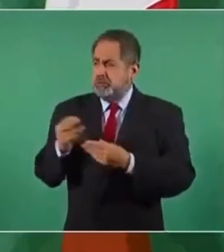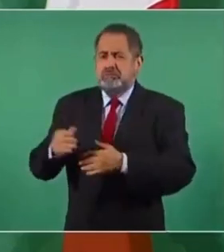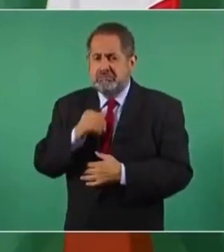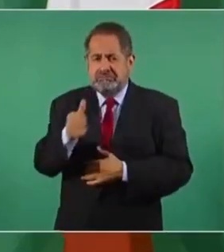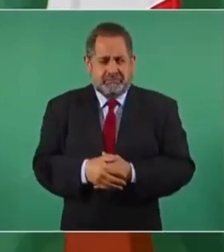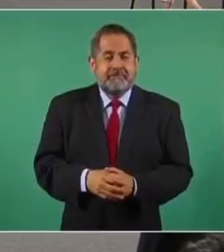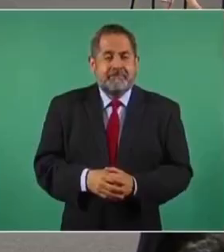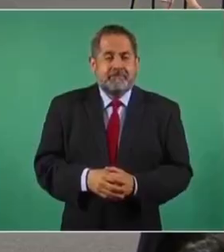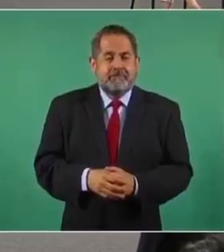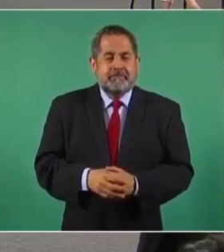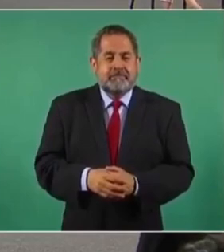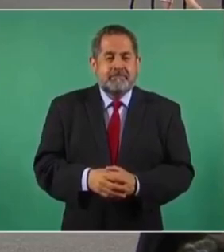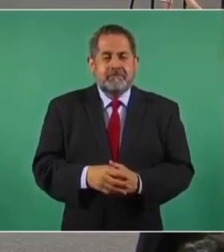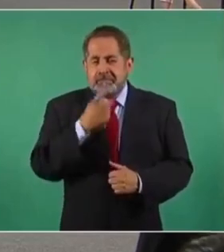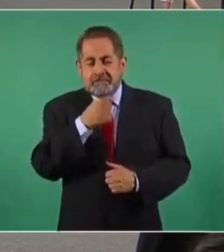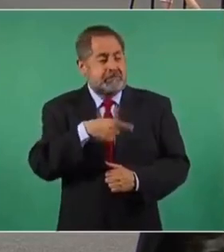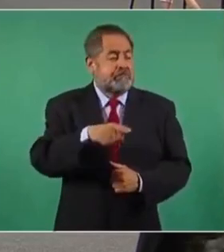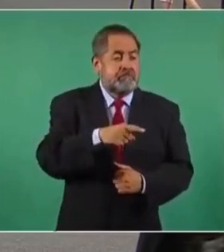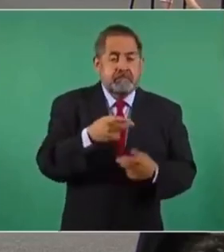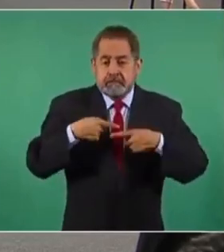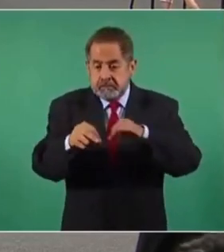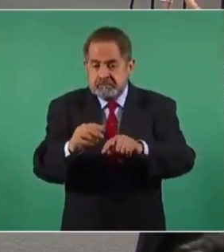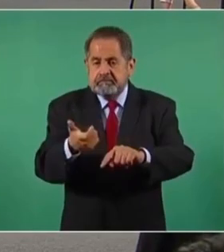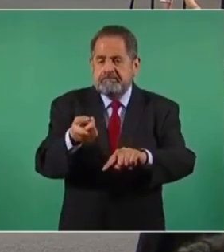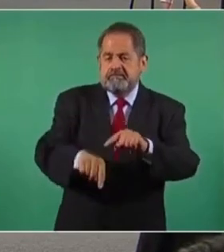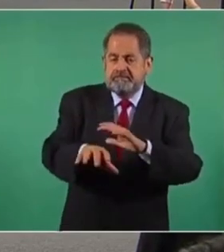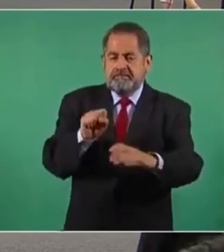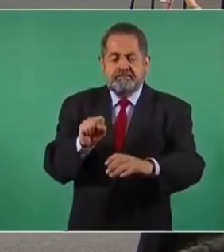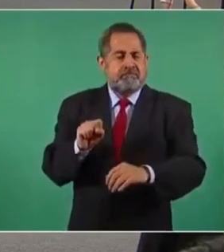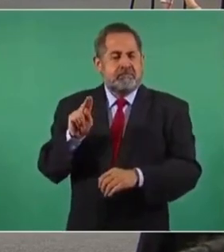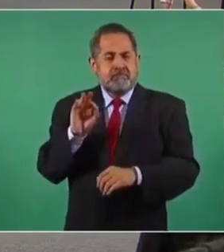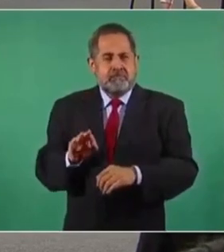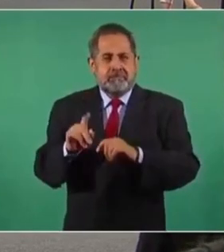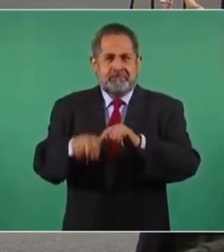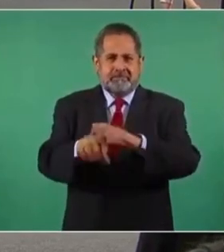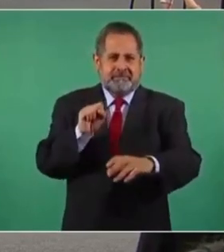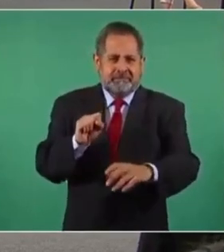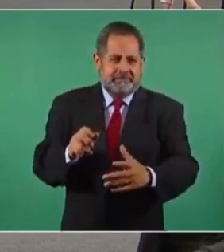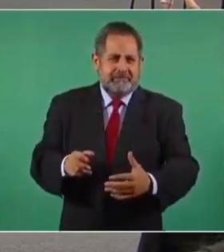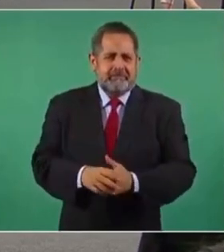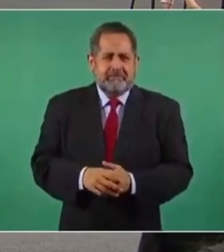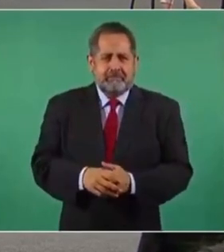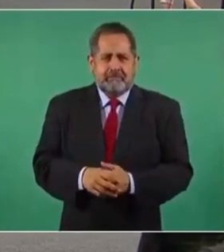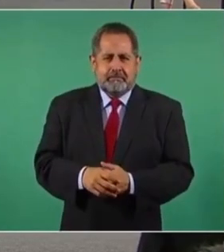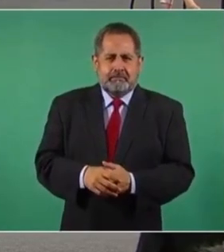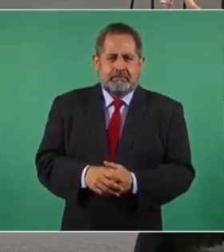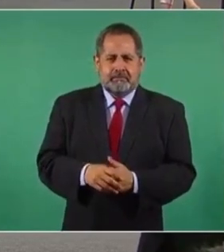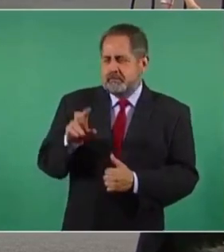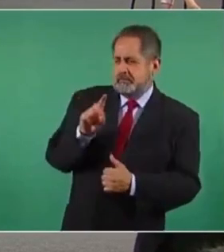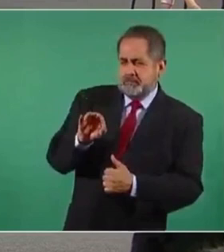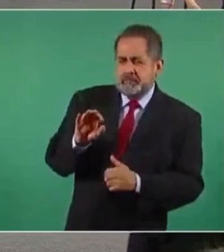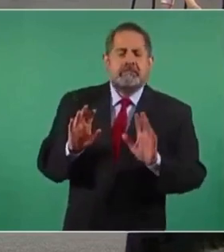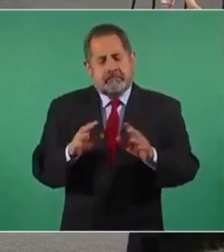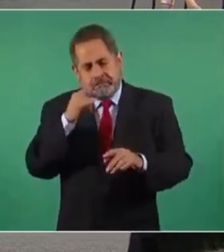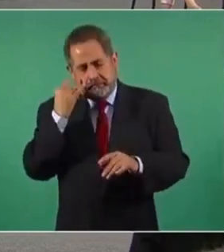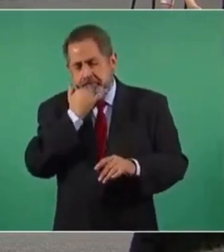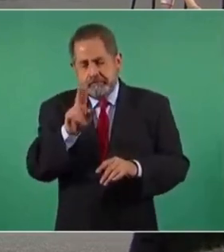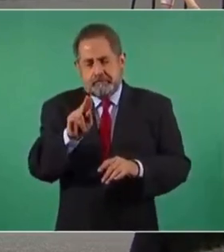Lo celebro. Les quitan a los obreros hasta 80 por ciento. 30 por ciento. 30 por ciento.